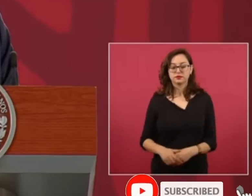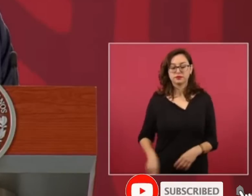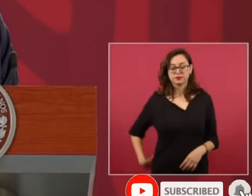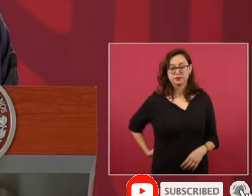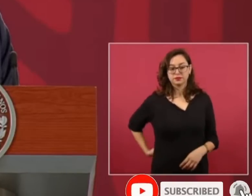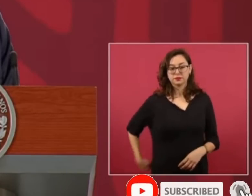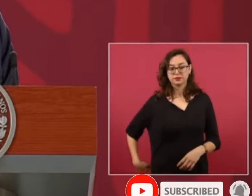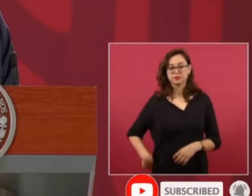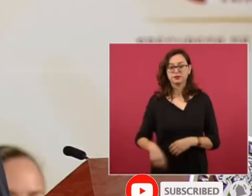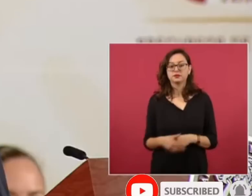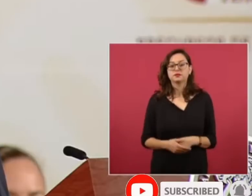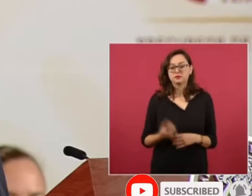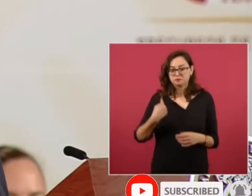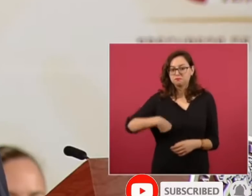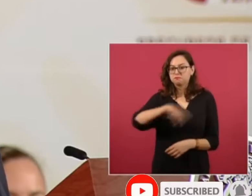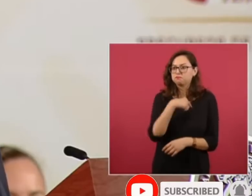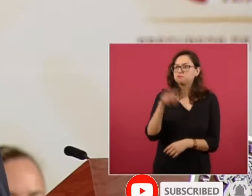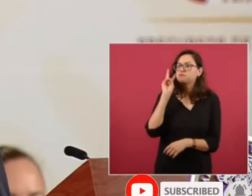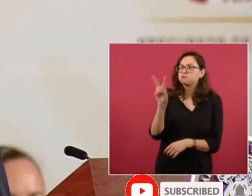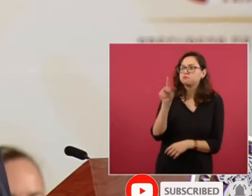con el Papa Francisco.